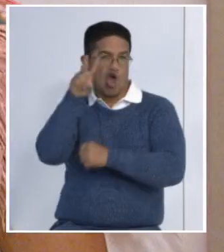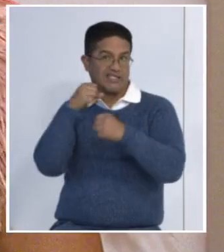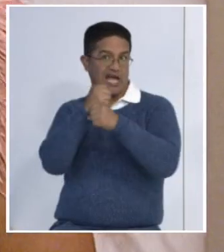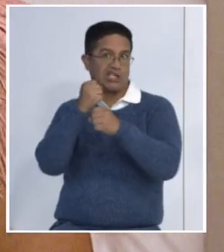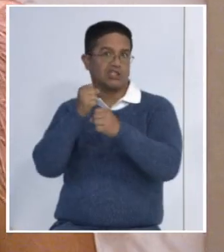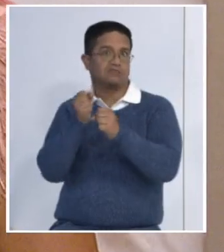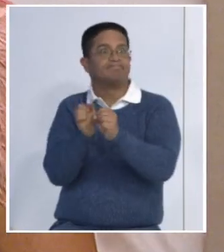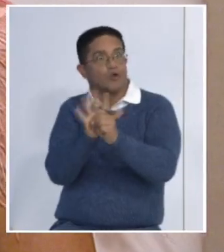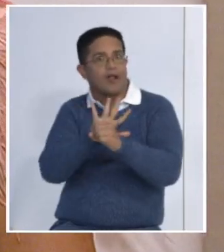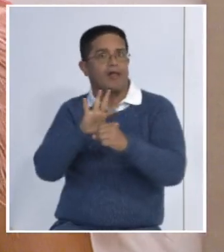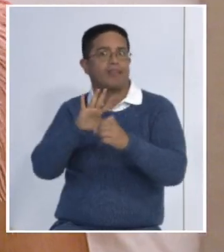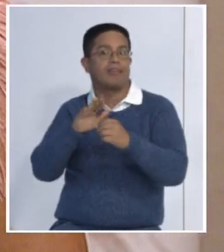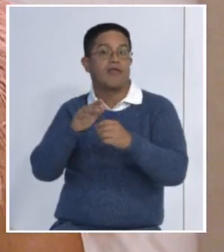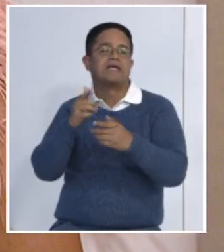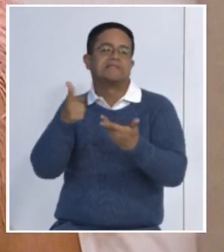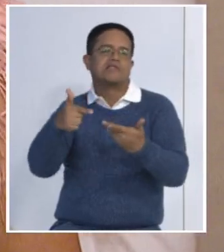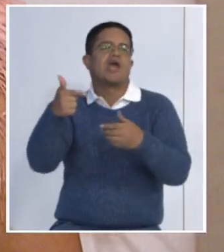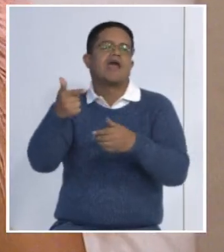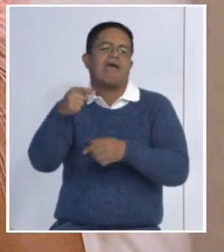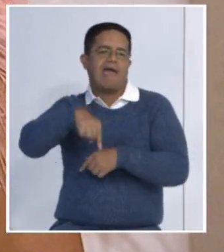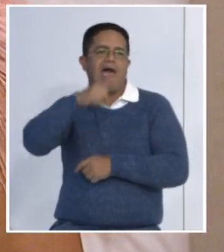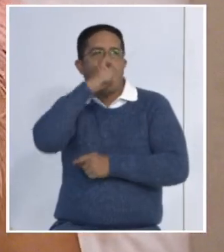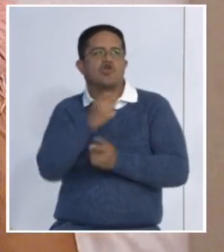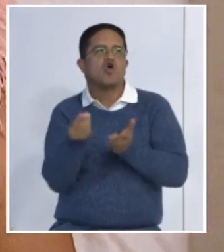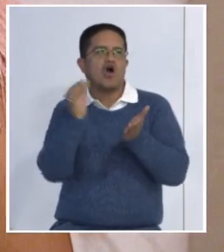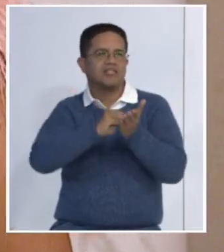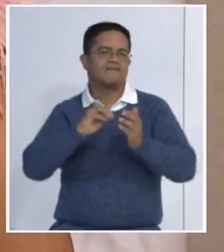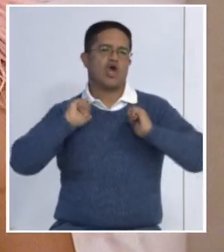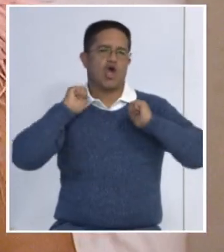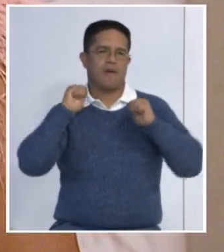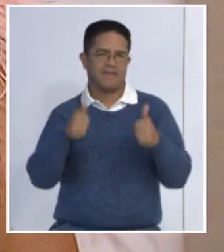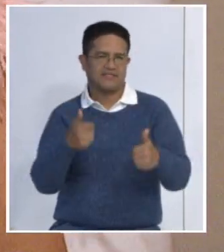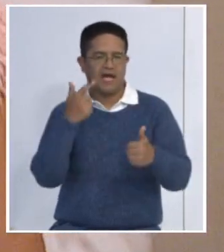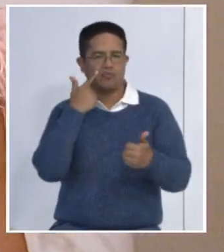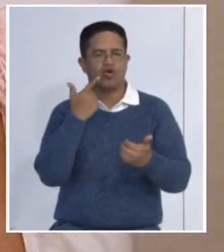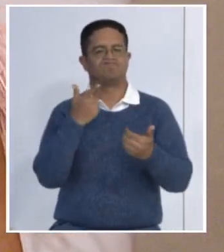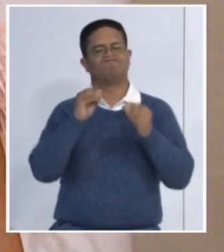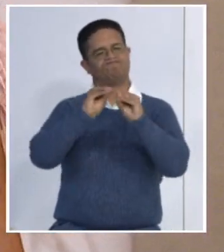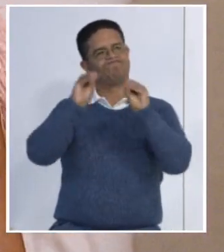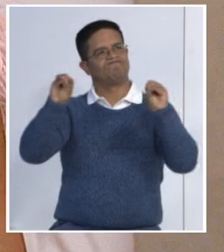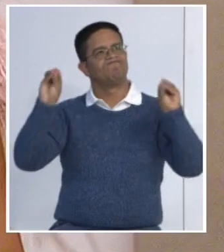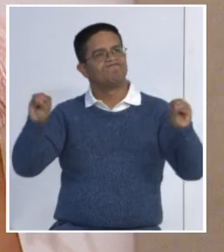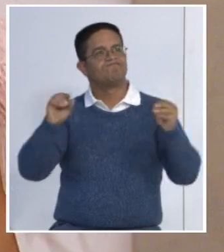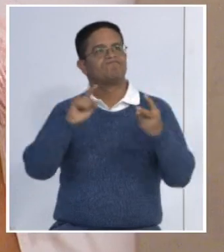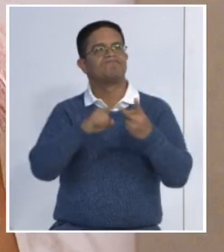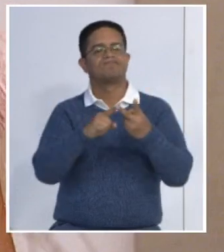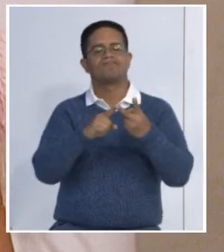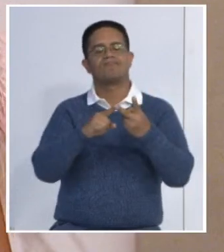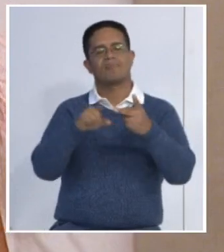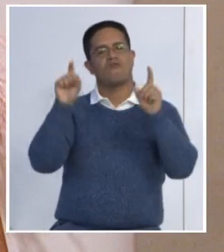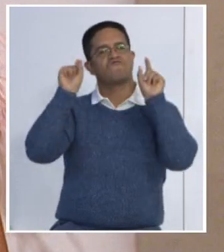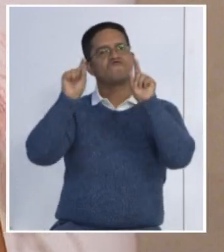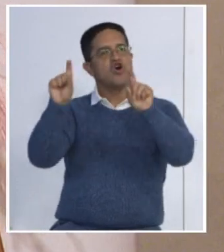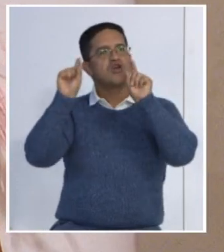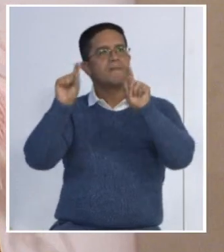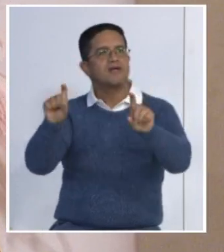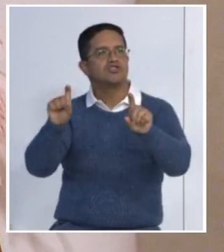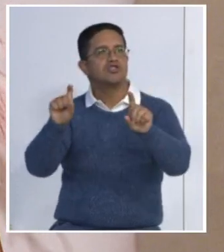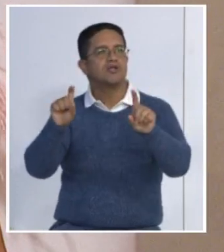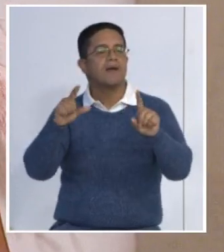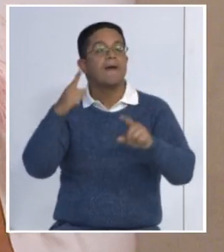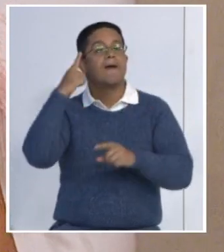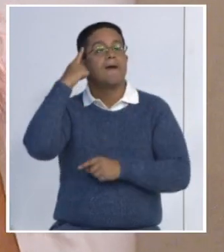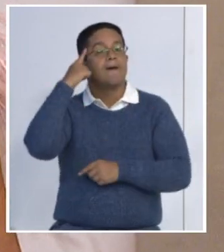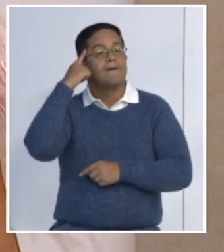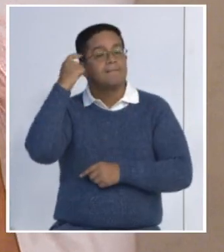pues estamos, retomamos todo lo que son las actividades docentes, educacionales, de capacitación para no solamente